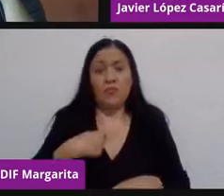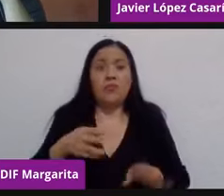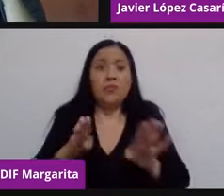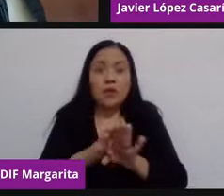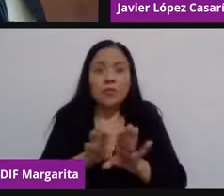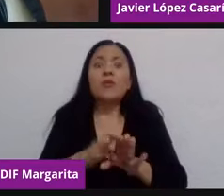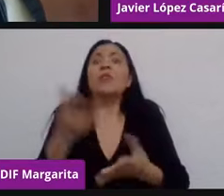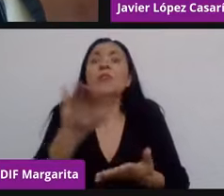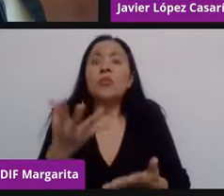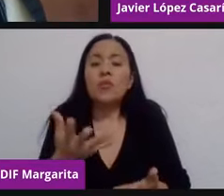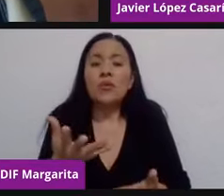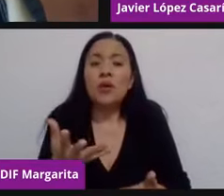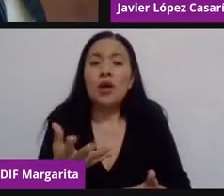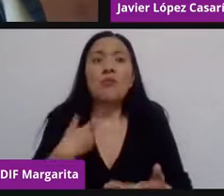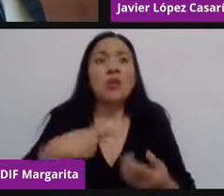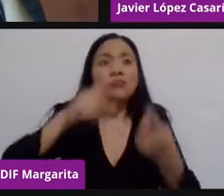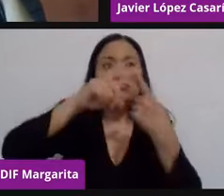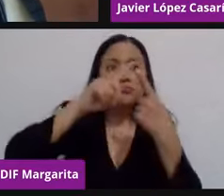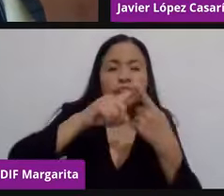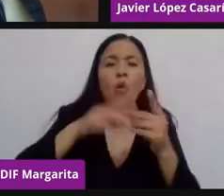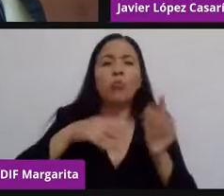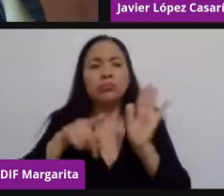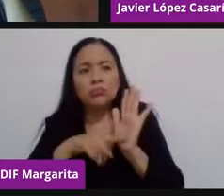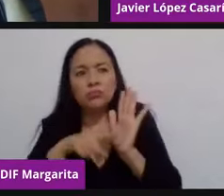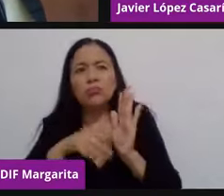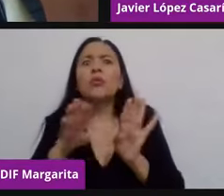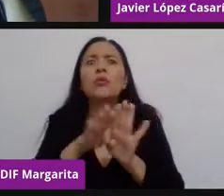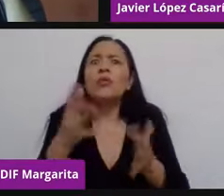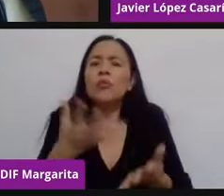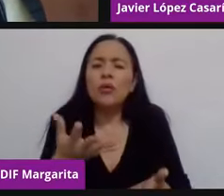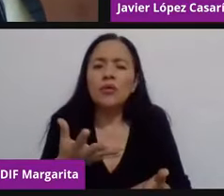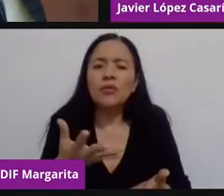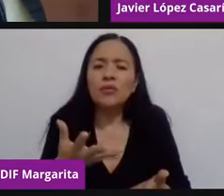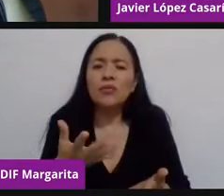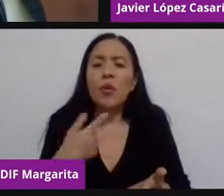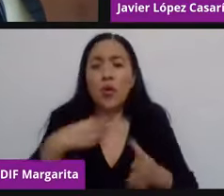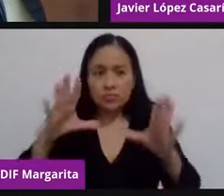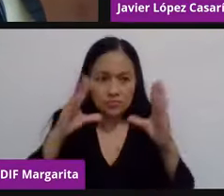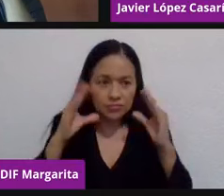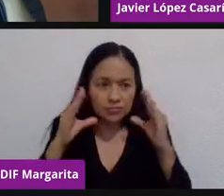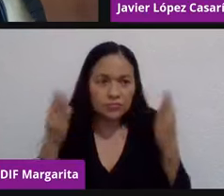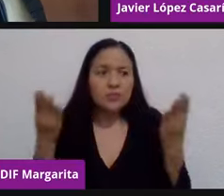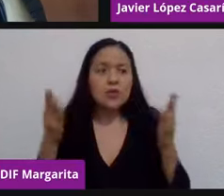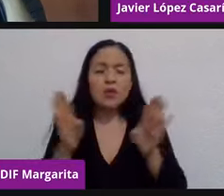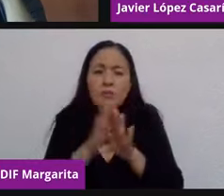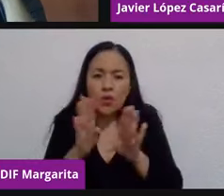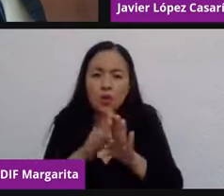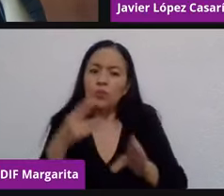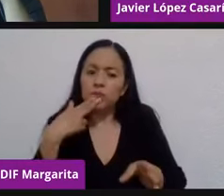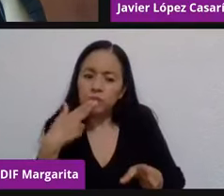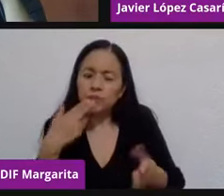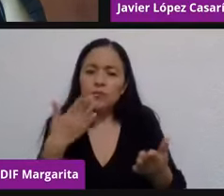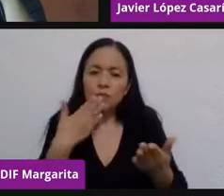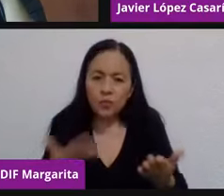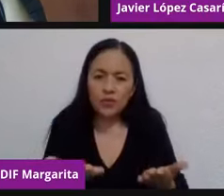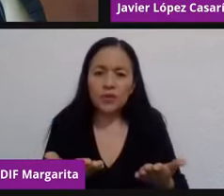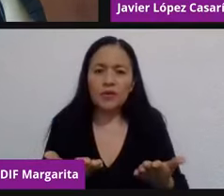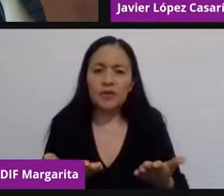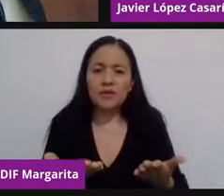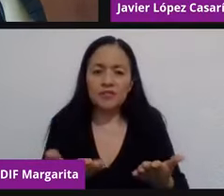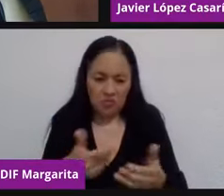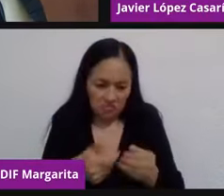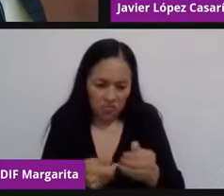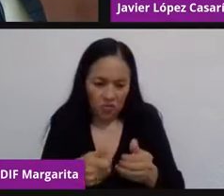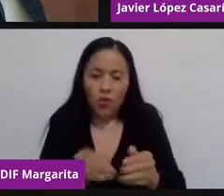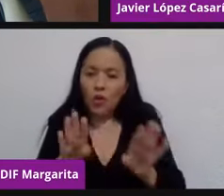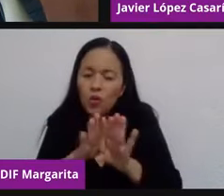los puntos positivos y cuáles son los puntos negativos. Y también enséñenme a extraer lo más de este dispositivo.